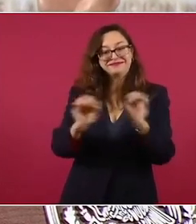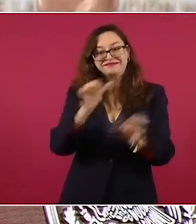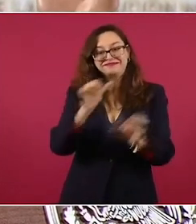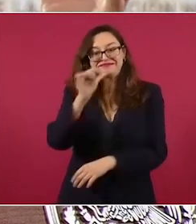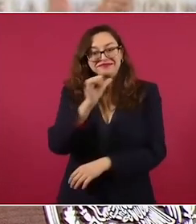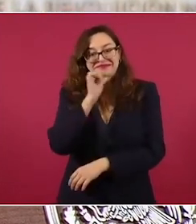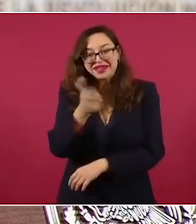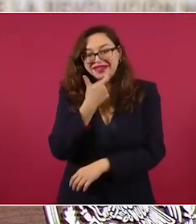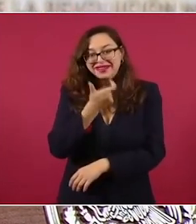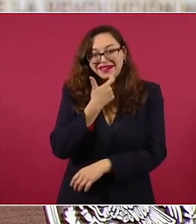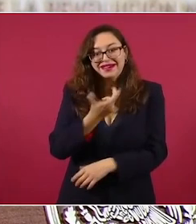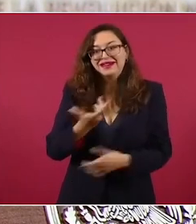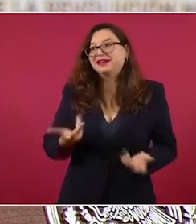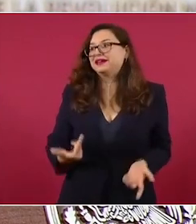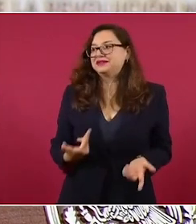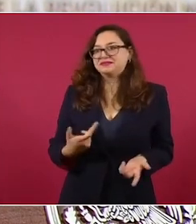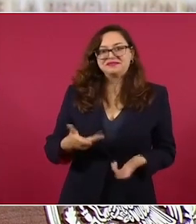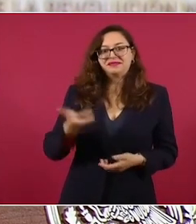qué bueno.